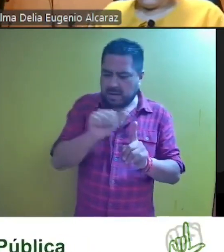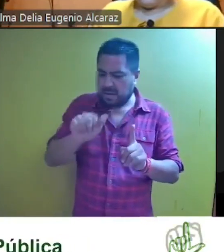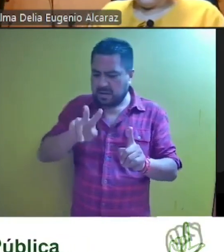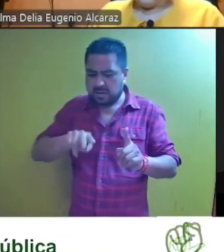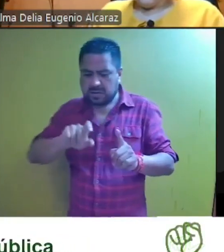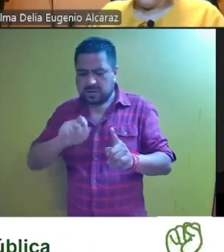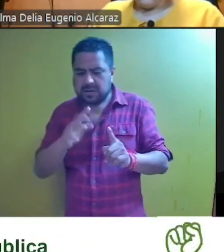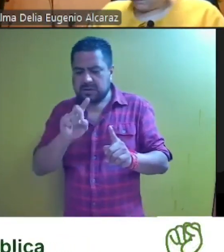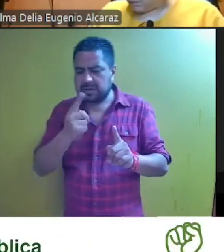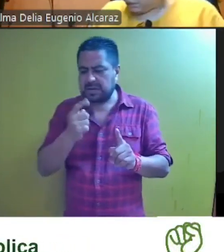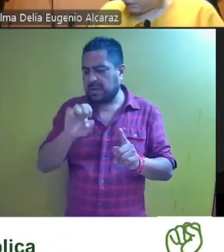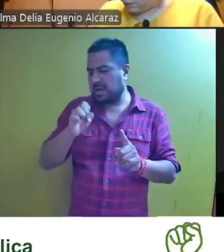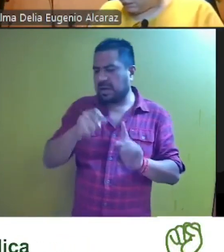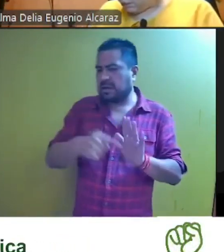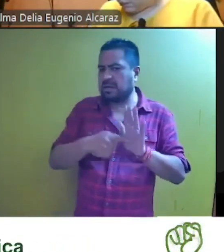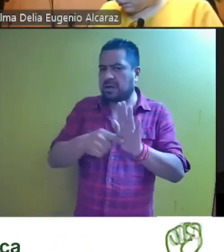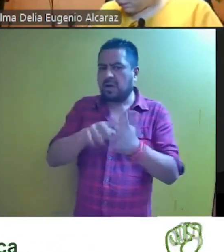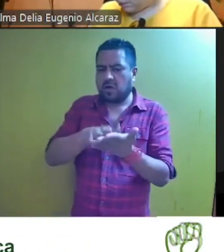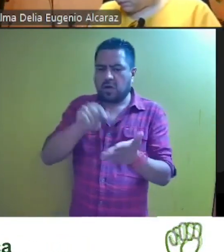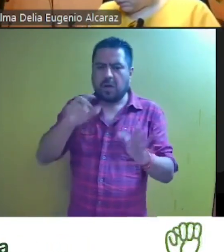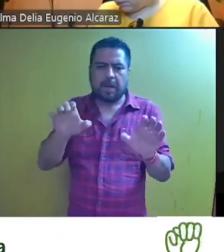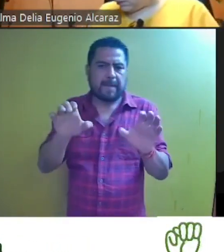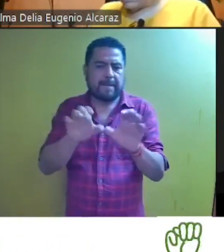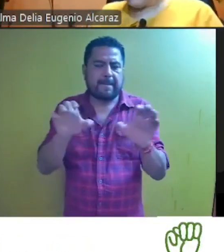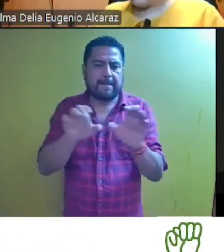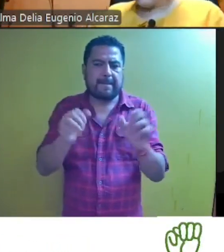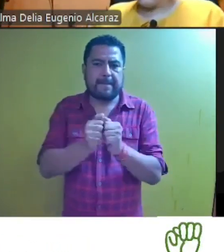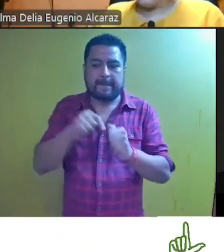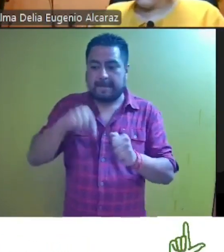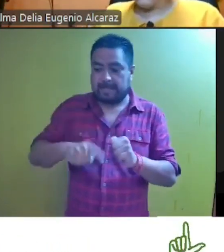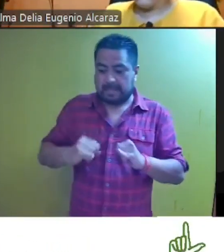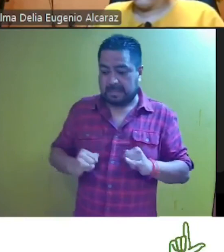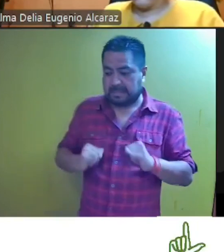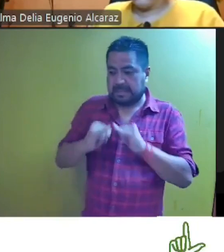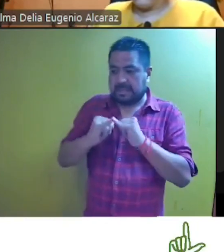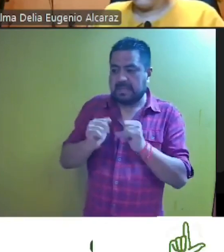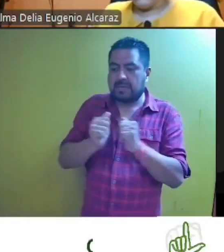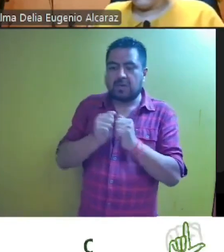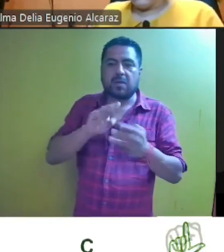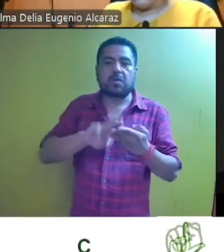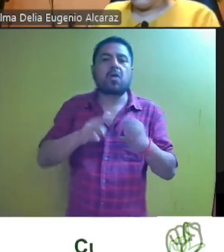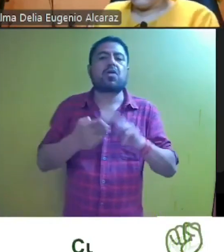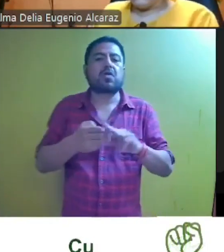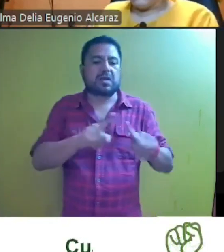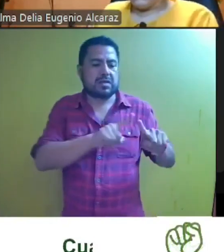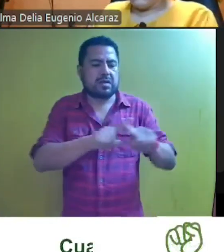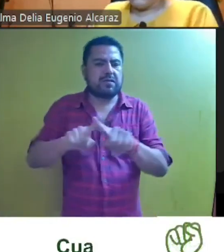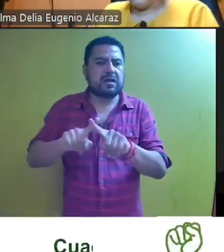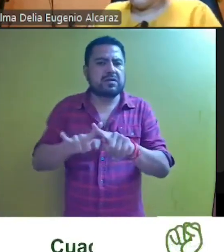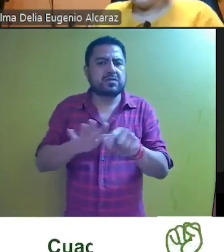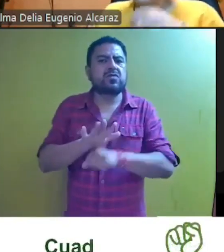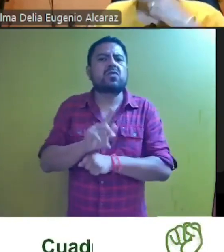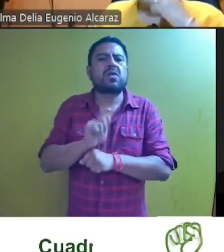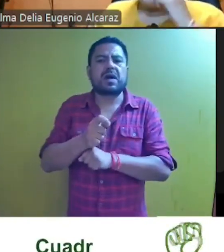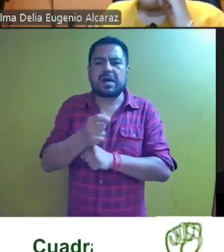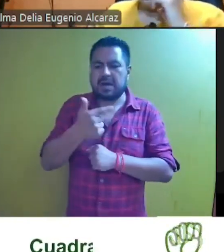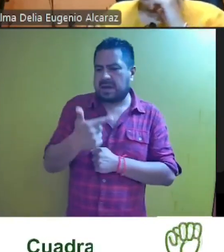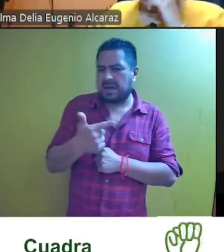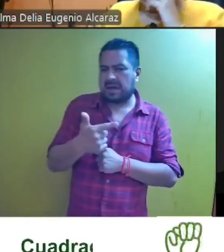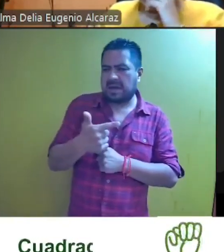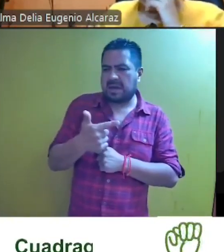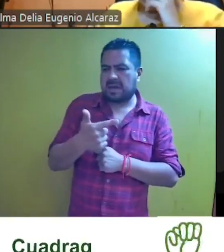31 de enero fue exhibida copia certificada ante este órgano jurisdiccional con motivo del diverso GEC